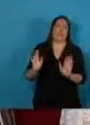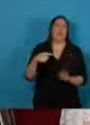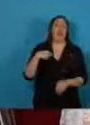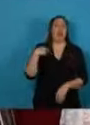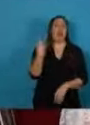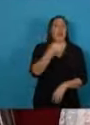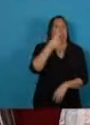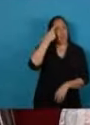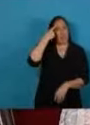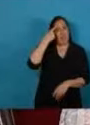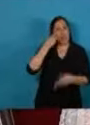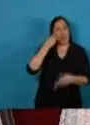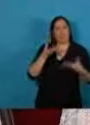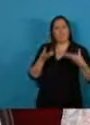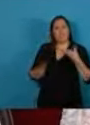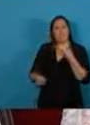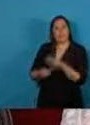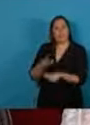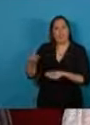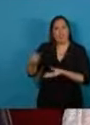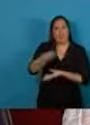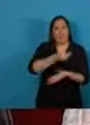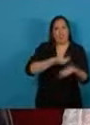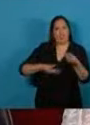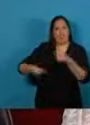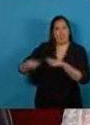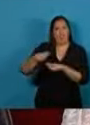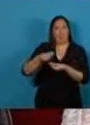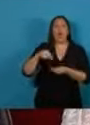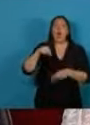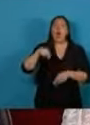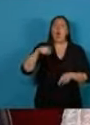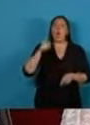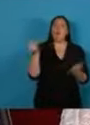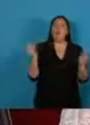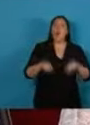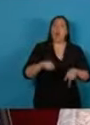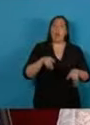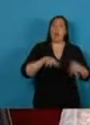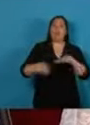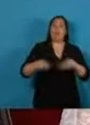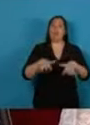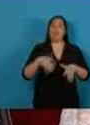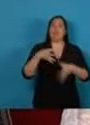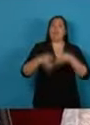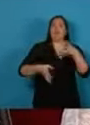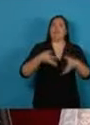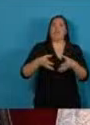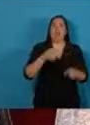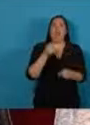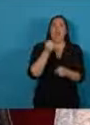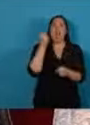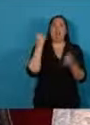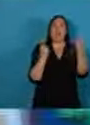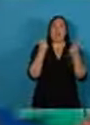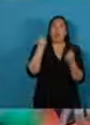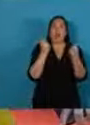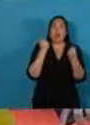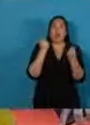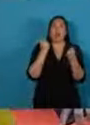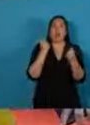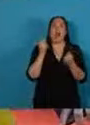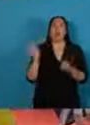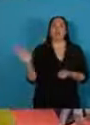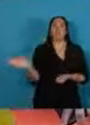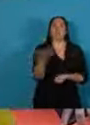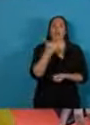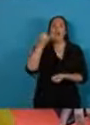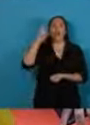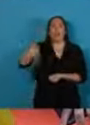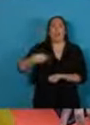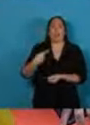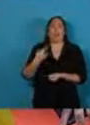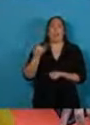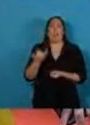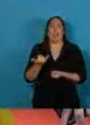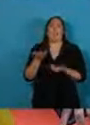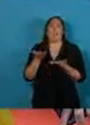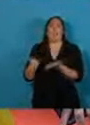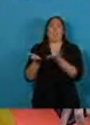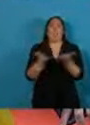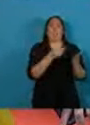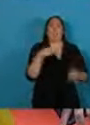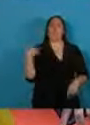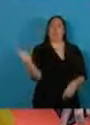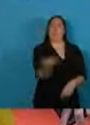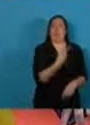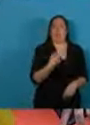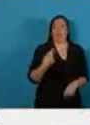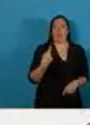encienda la economía todos los sectores sin excepción puedan verse beneficiados pero hasta eliminar el hambre le